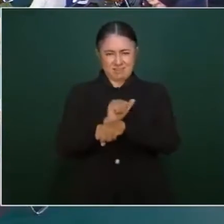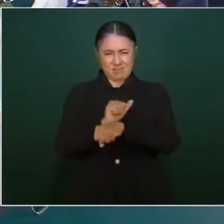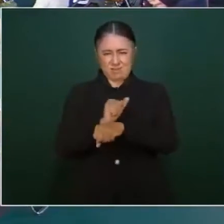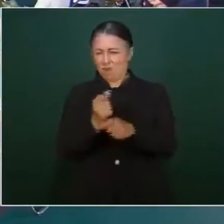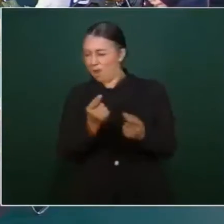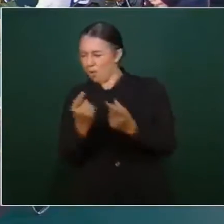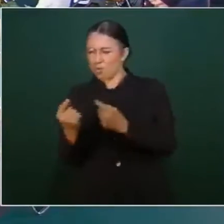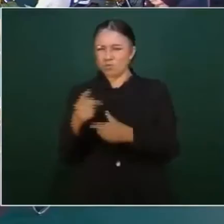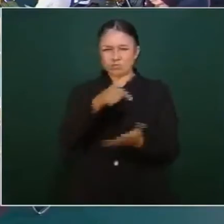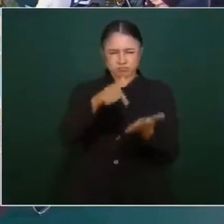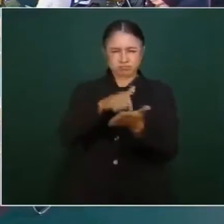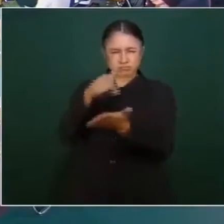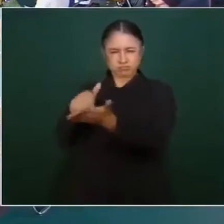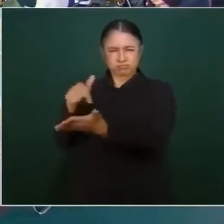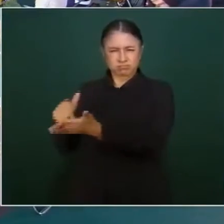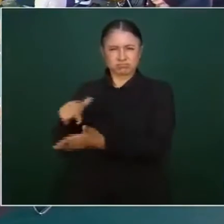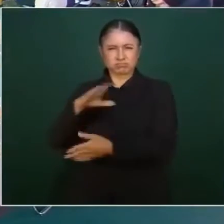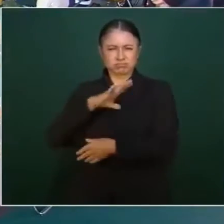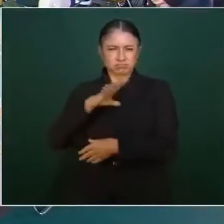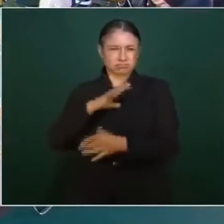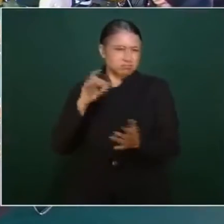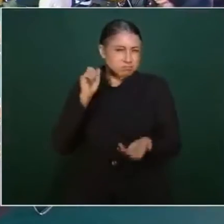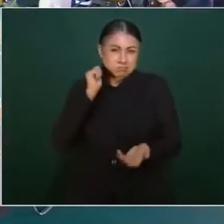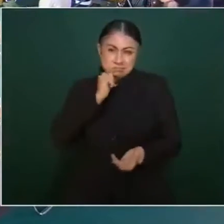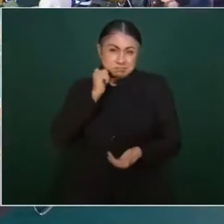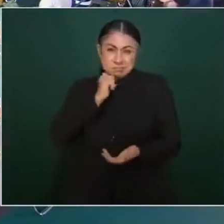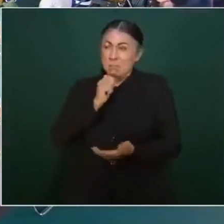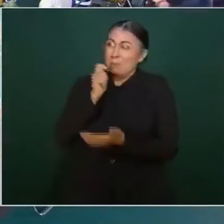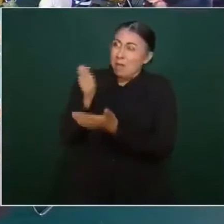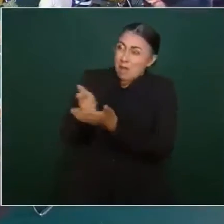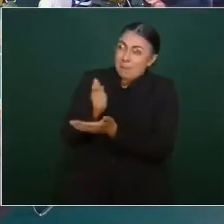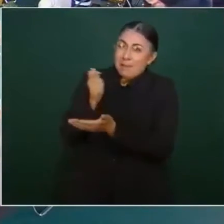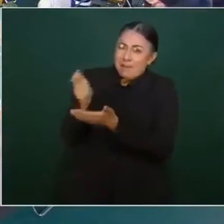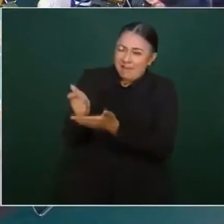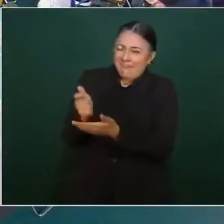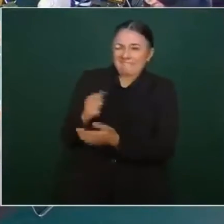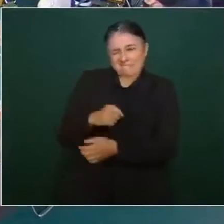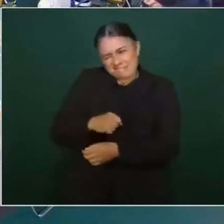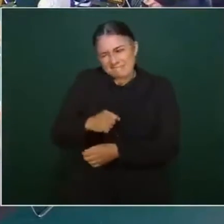que tienen que estar pagando moches,